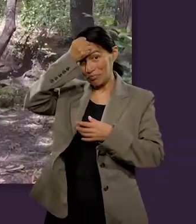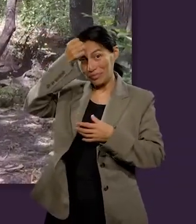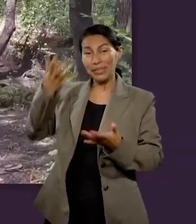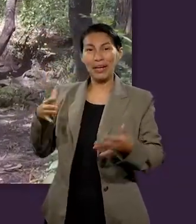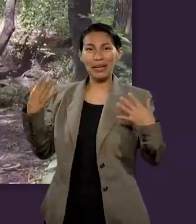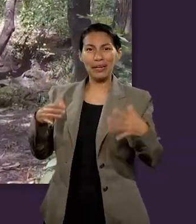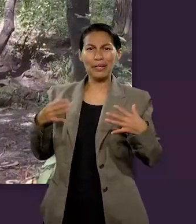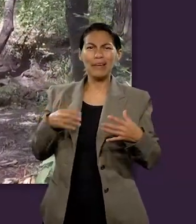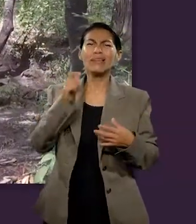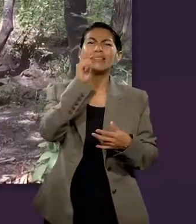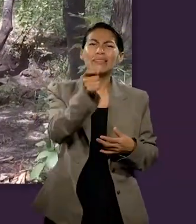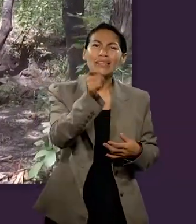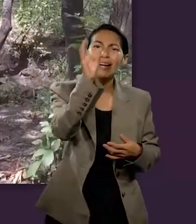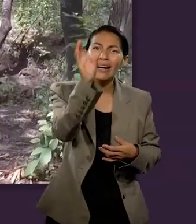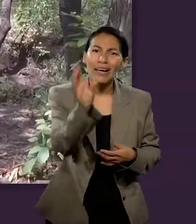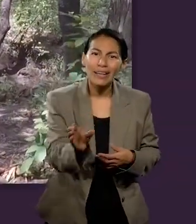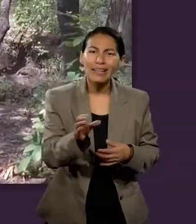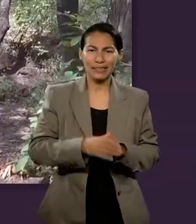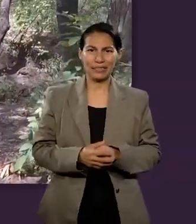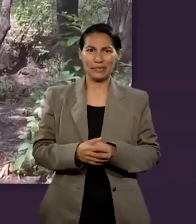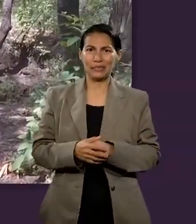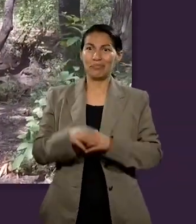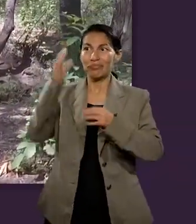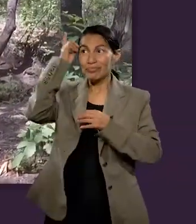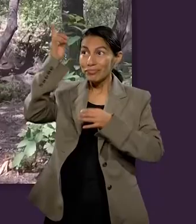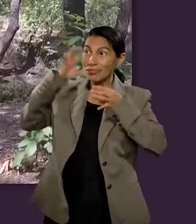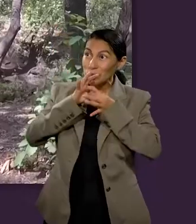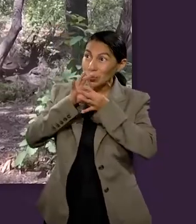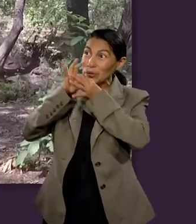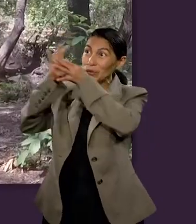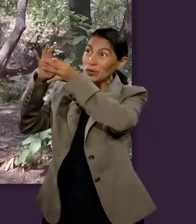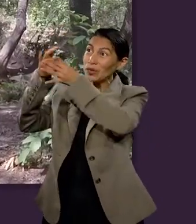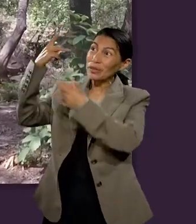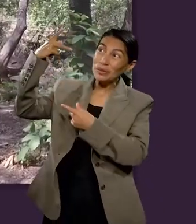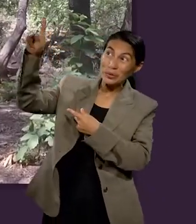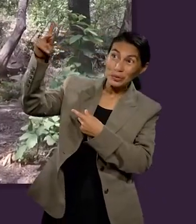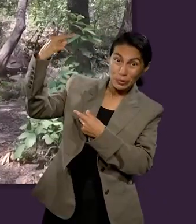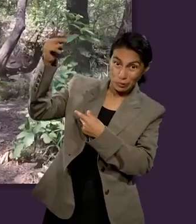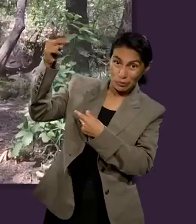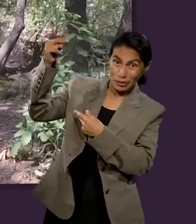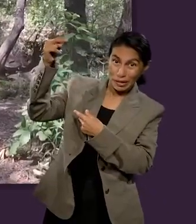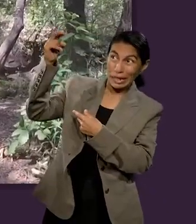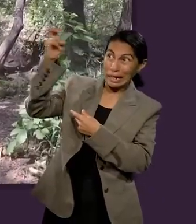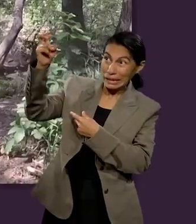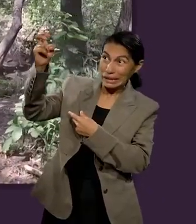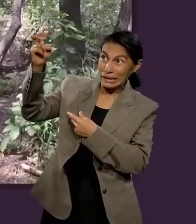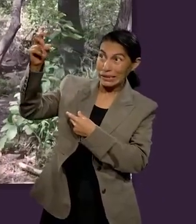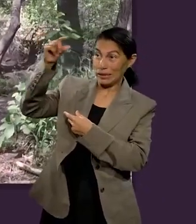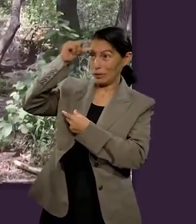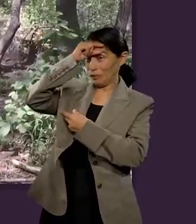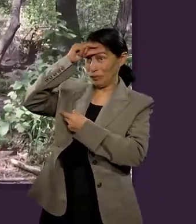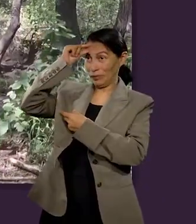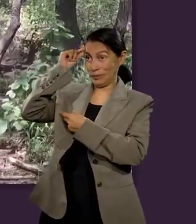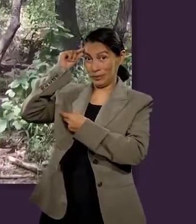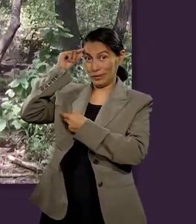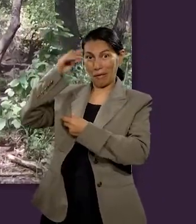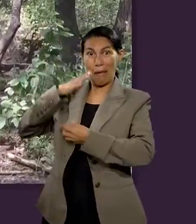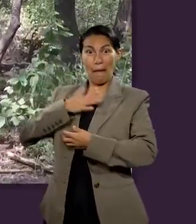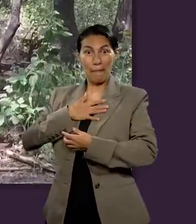representa carácter. Eso sucedía con los seres humanos pero sobre todo con Dios. Su nombre